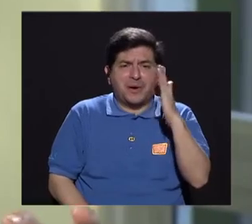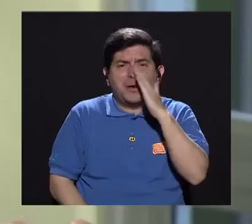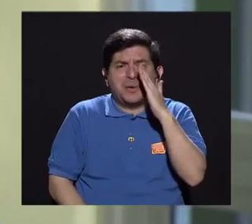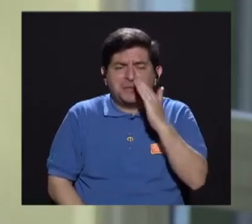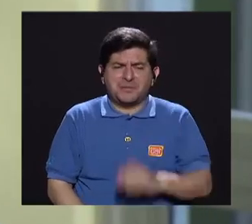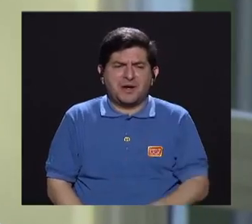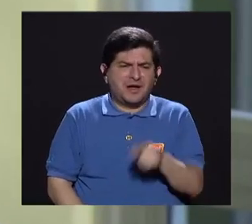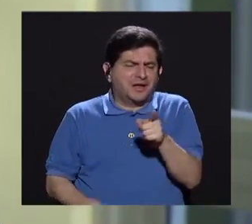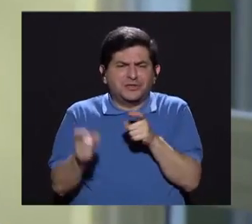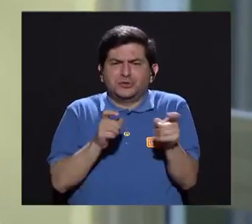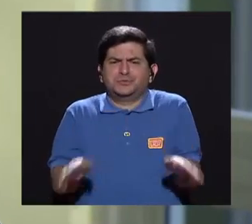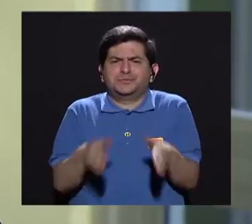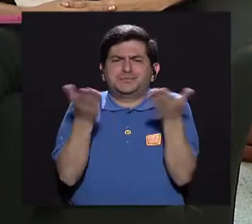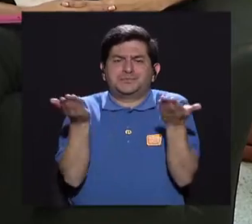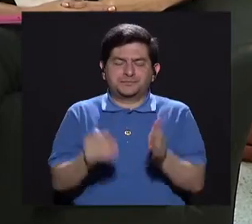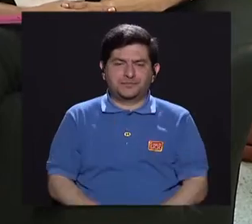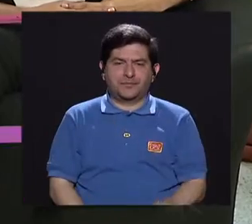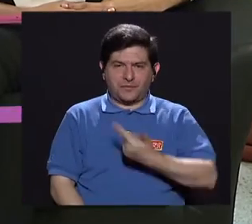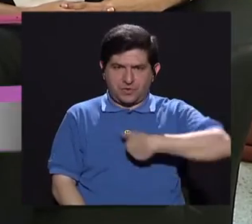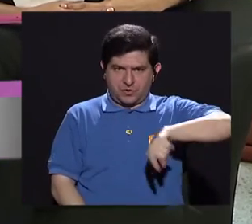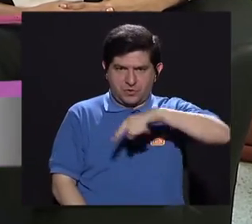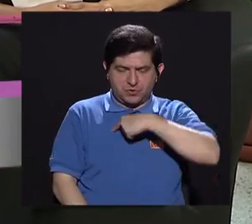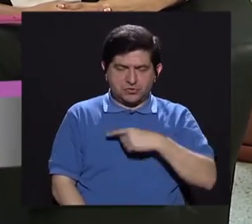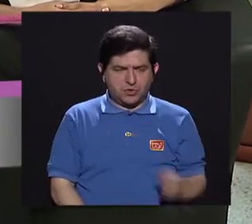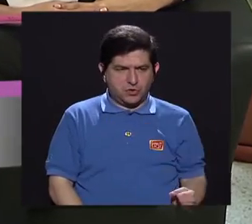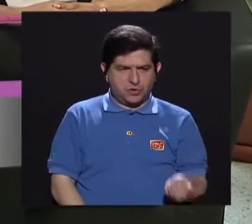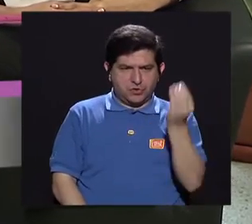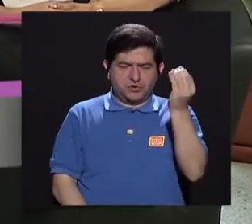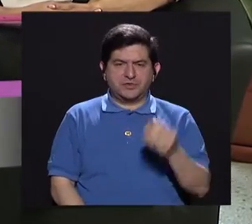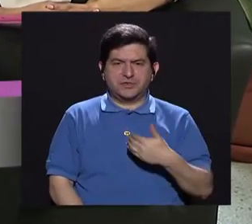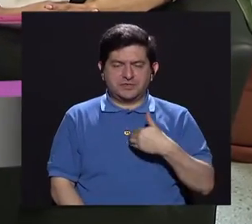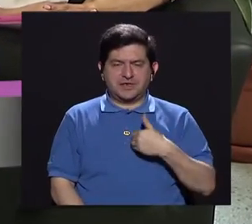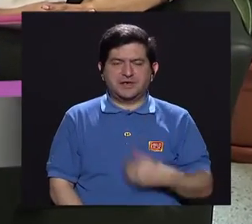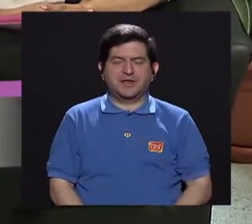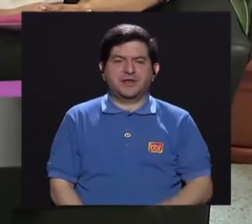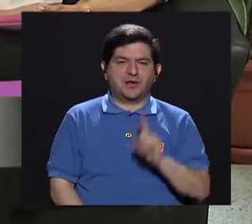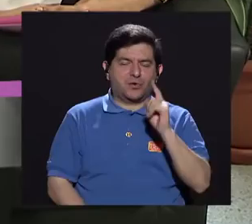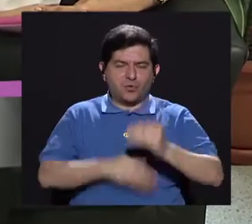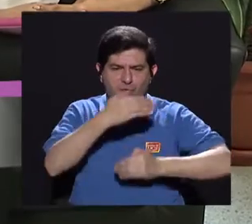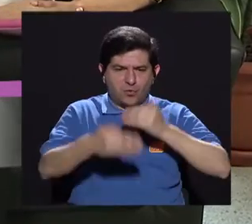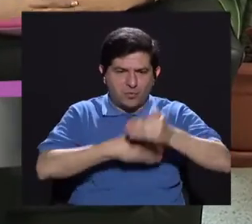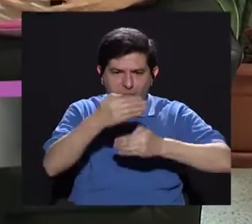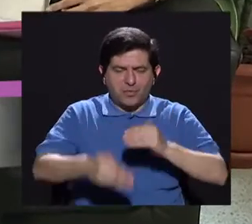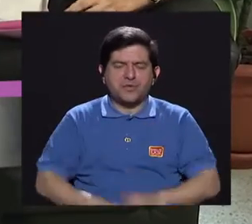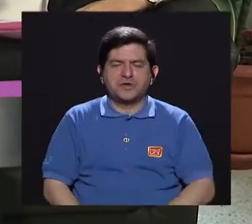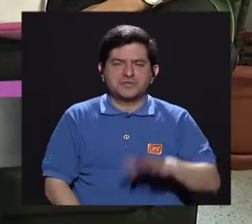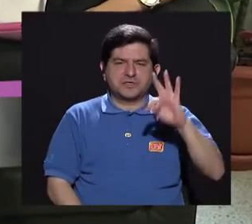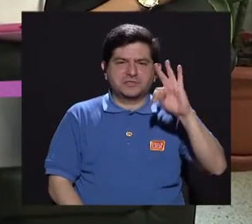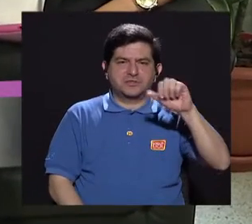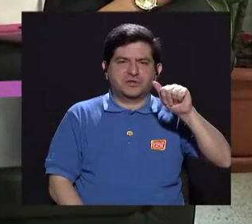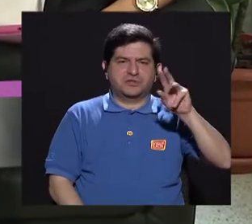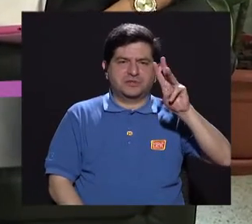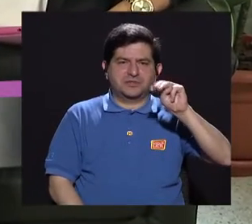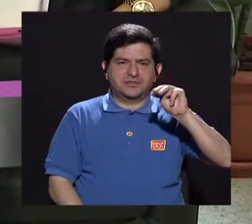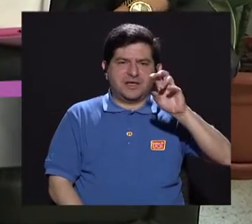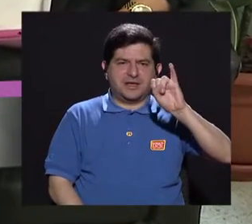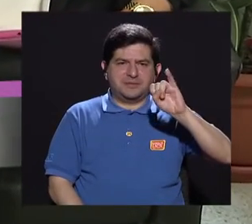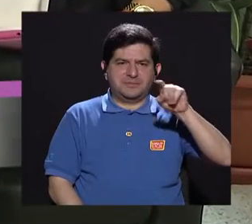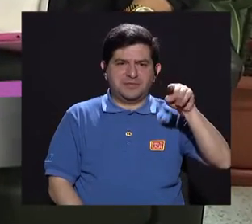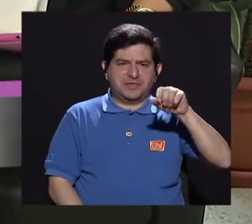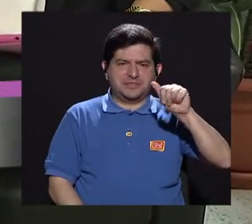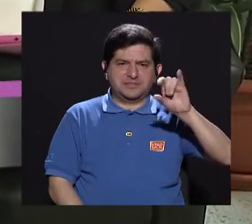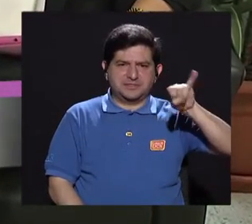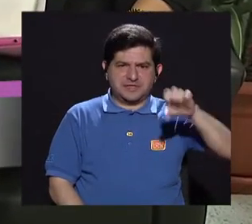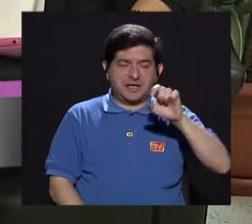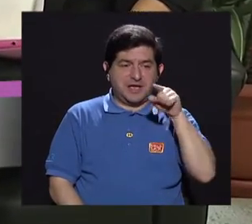¿Cómo manejar eso? Sí, nosotros tenemos para los adolescentes un tamizaje, un tamizaje adolescente que ellos llenan solos en la pre